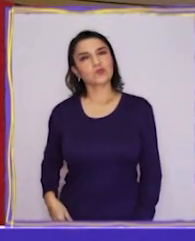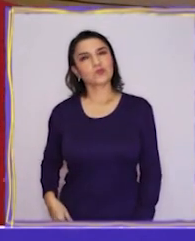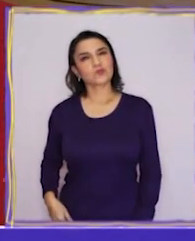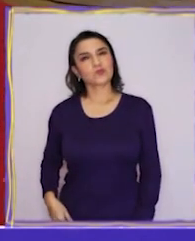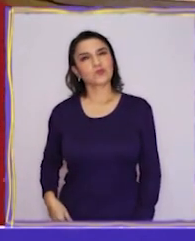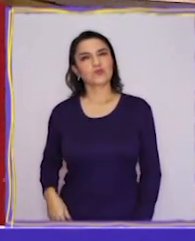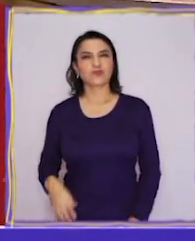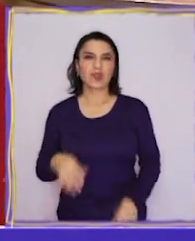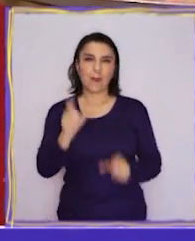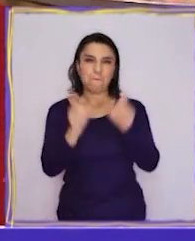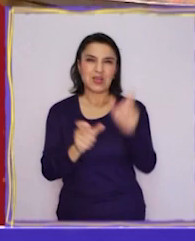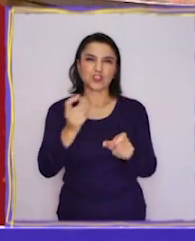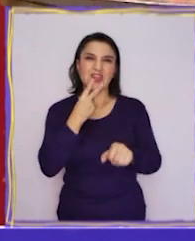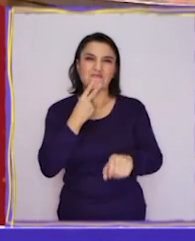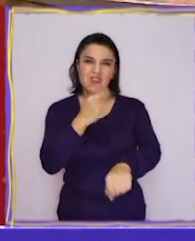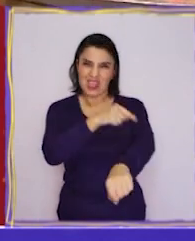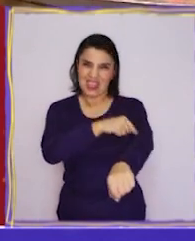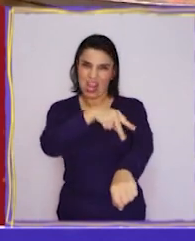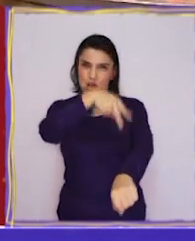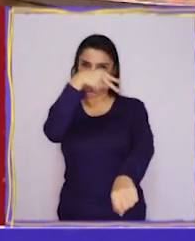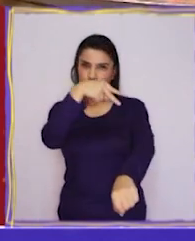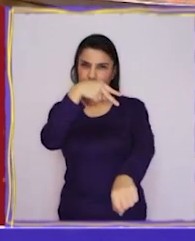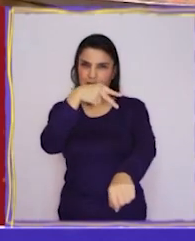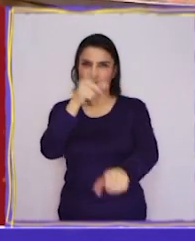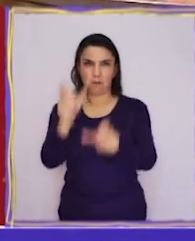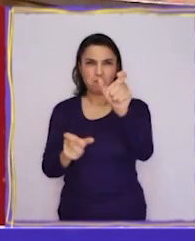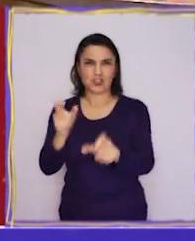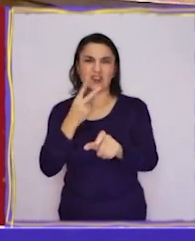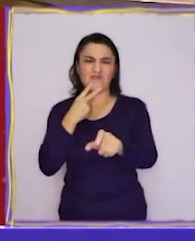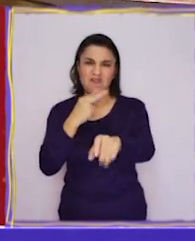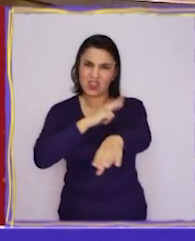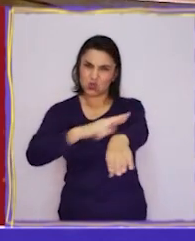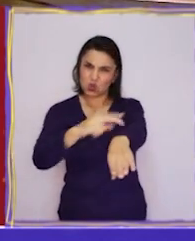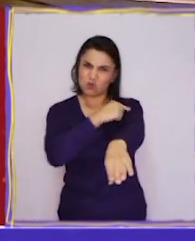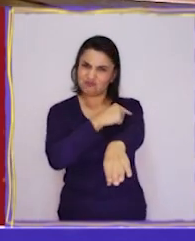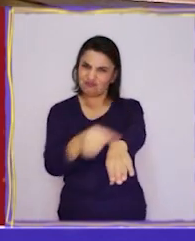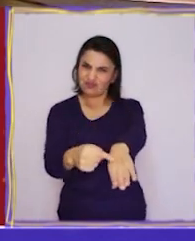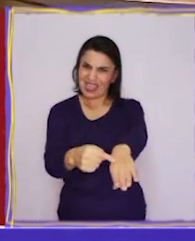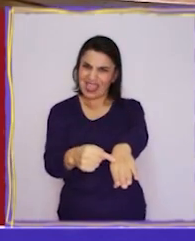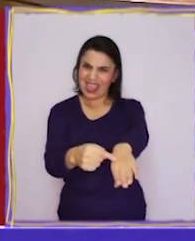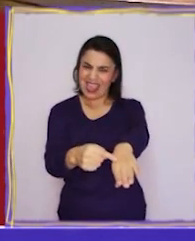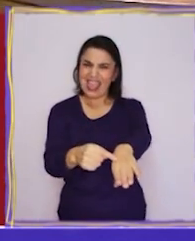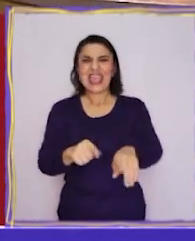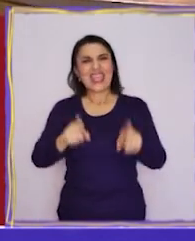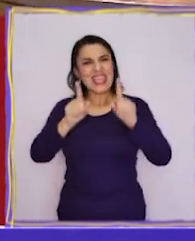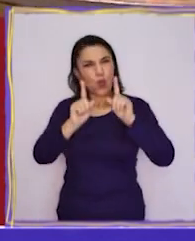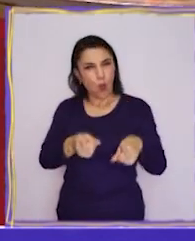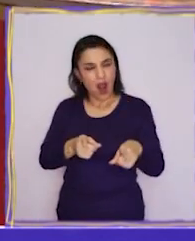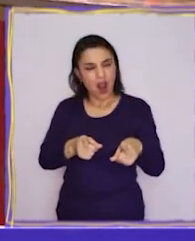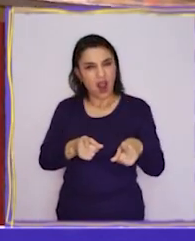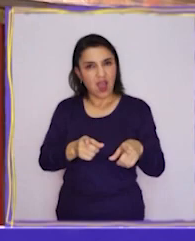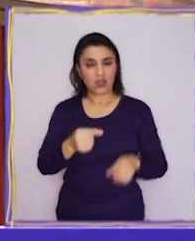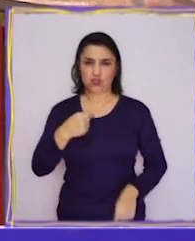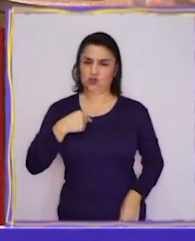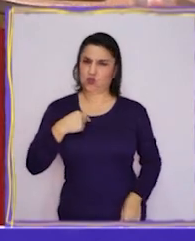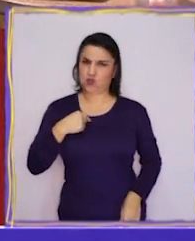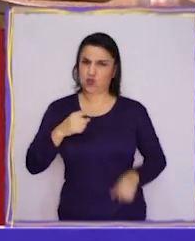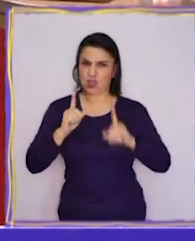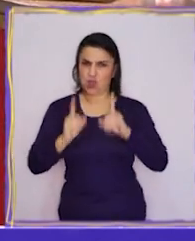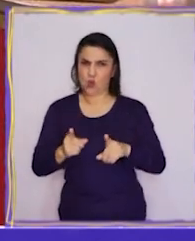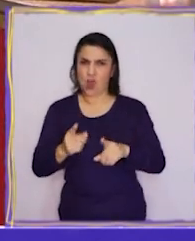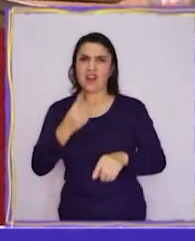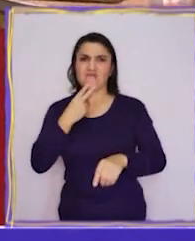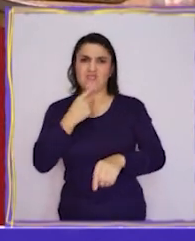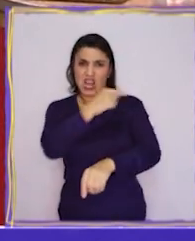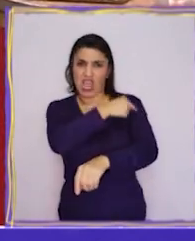¿Son iguales los que viven en el norte que los que viven en el sur? Yo no me siento igual que los que viven en